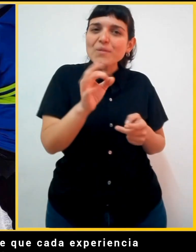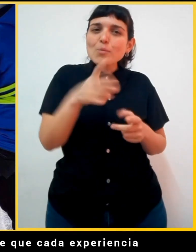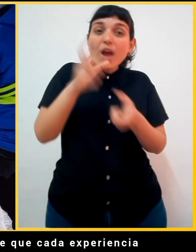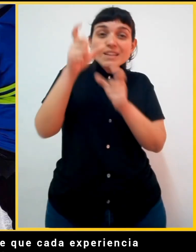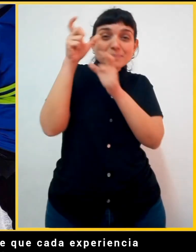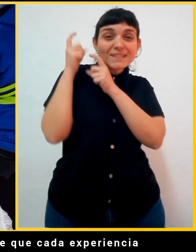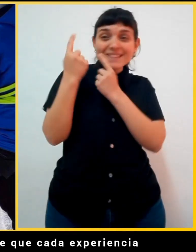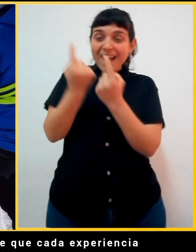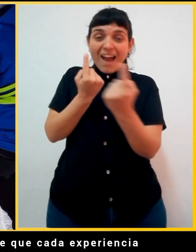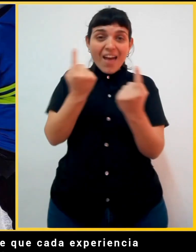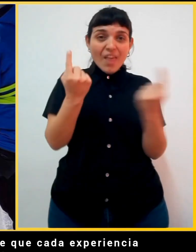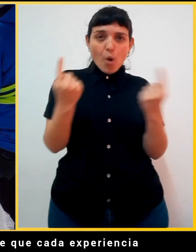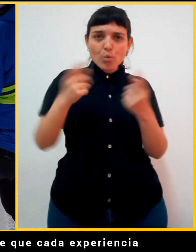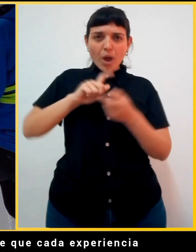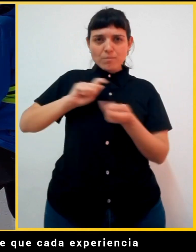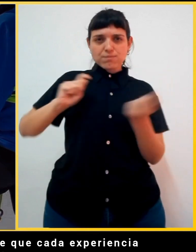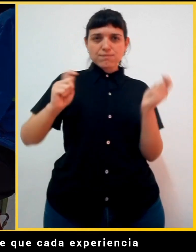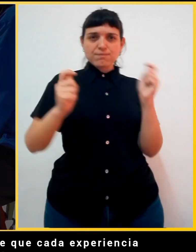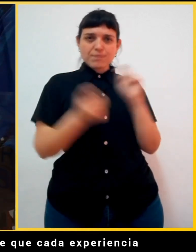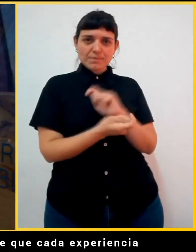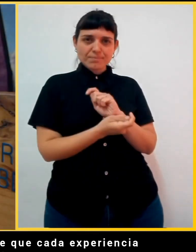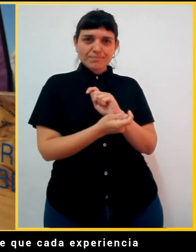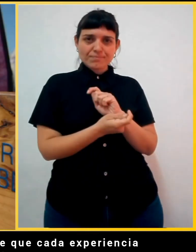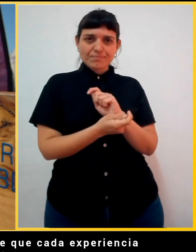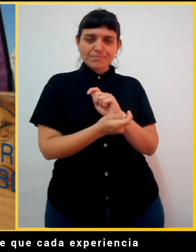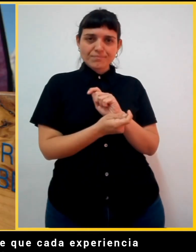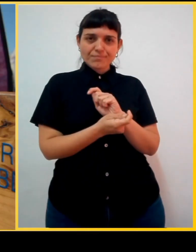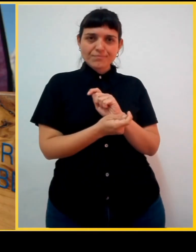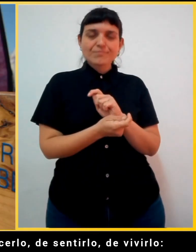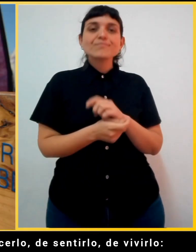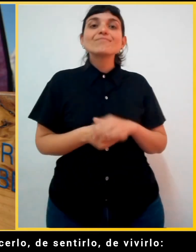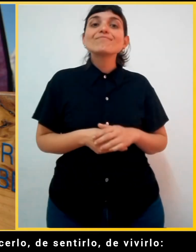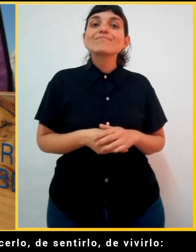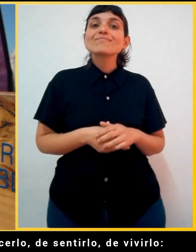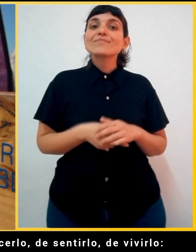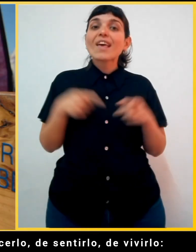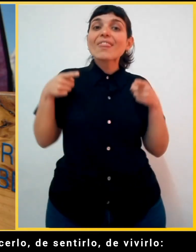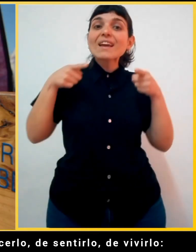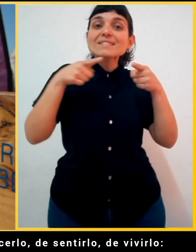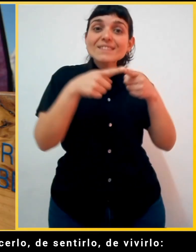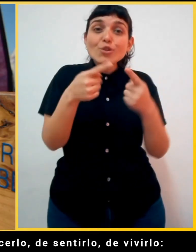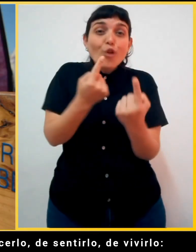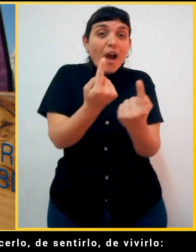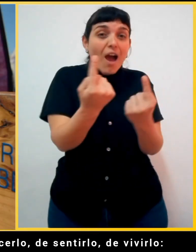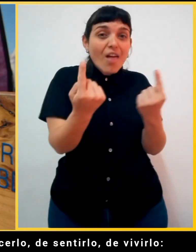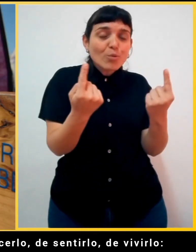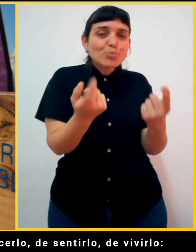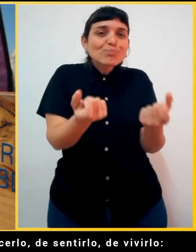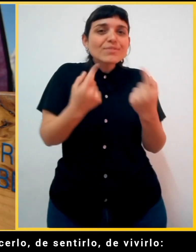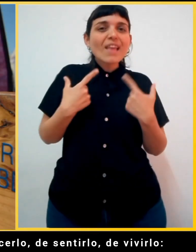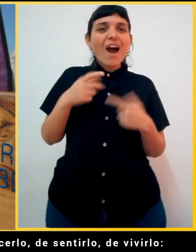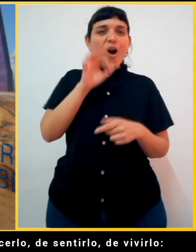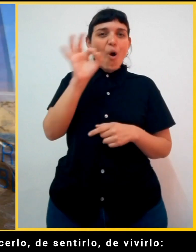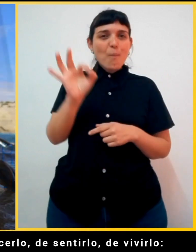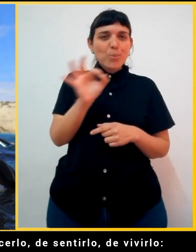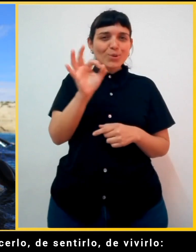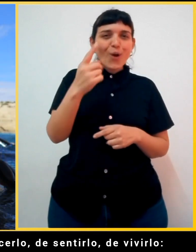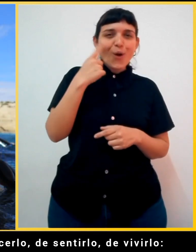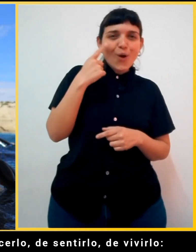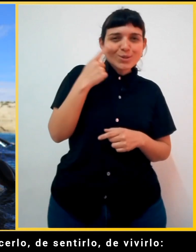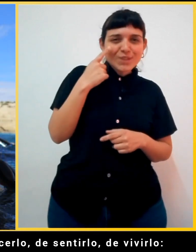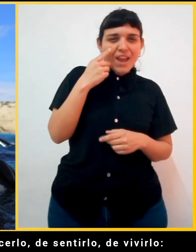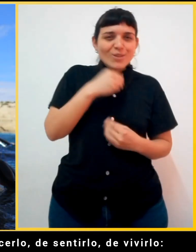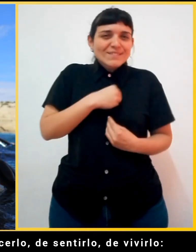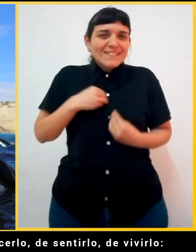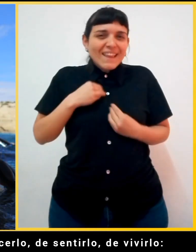de que cada experiencia nos transforma. Cada destino nos da la oportunidad de